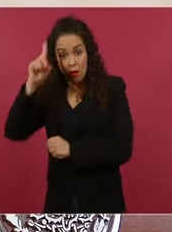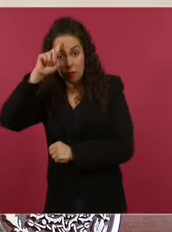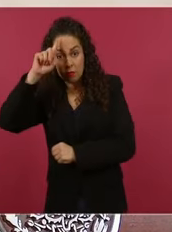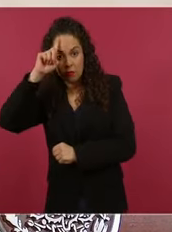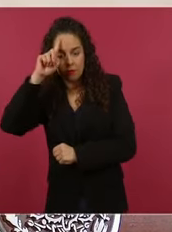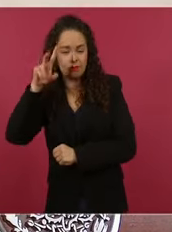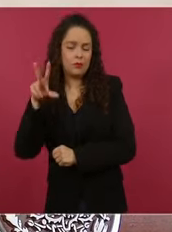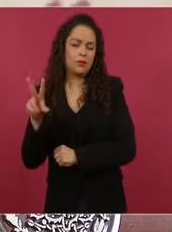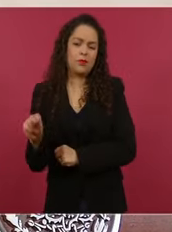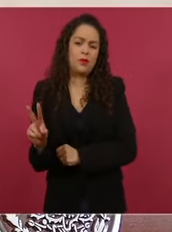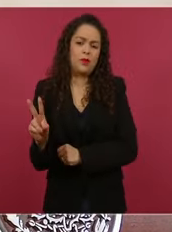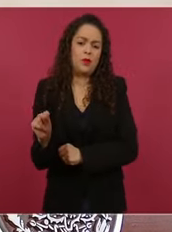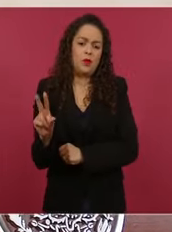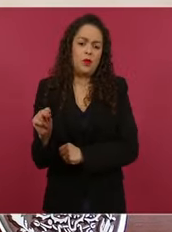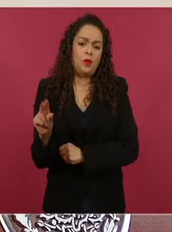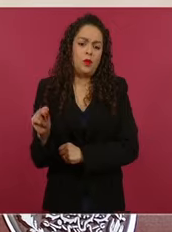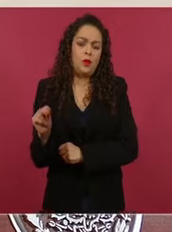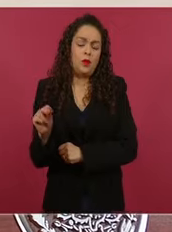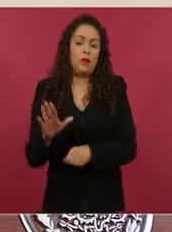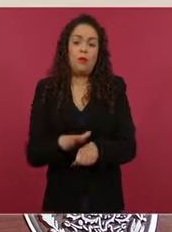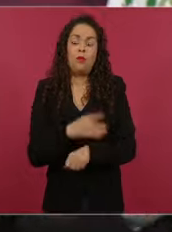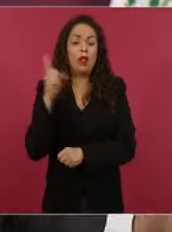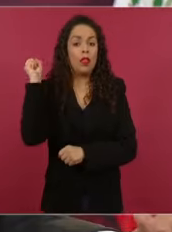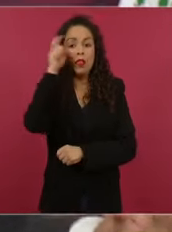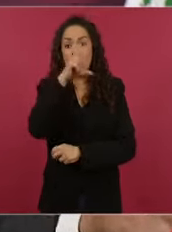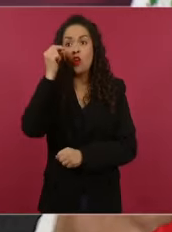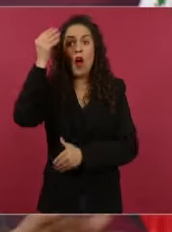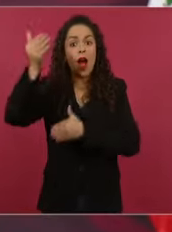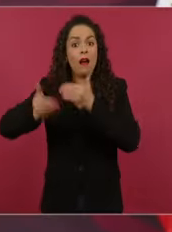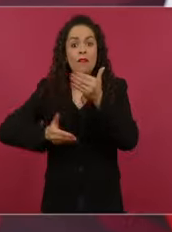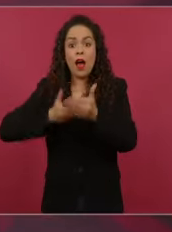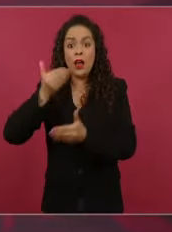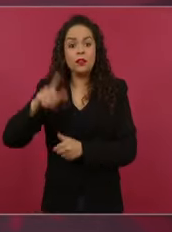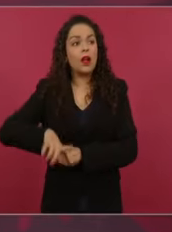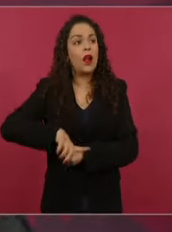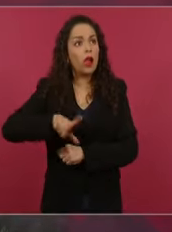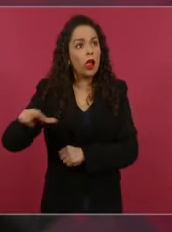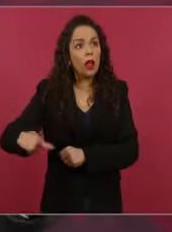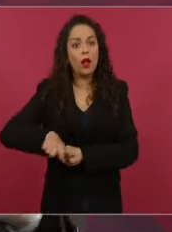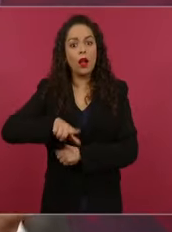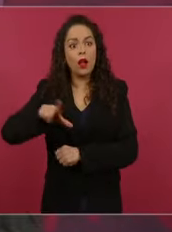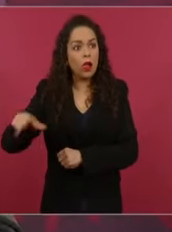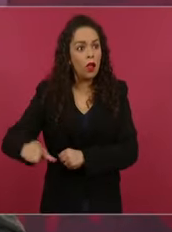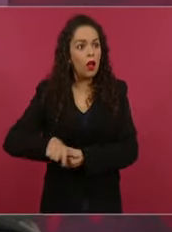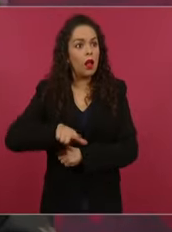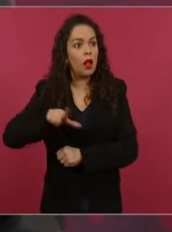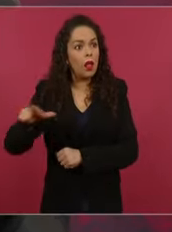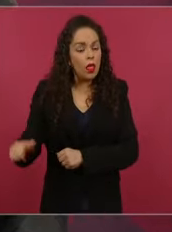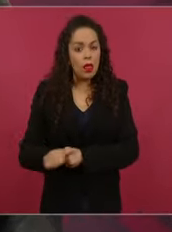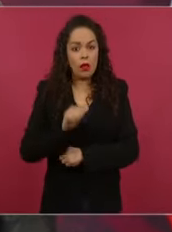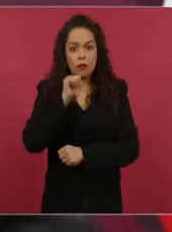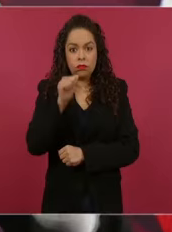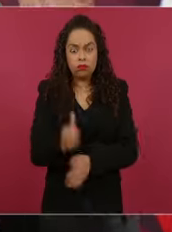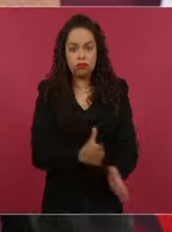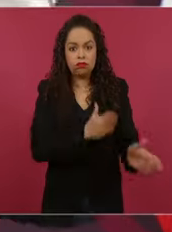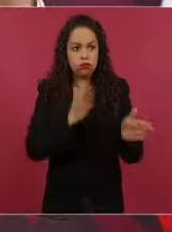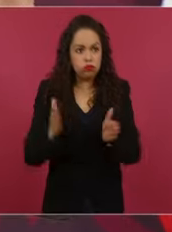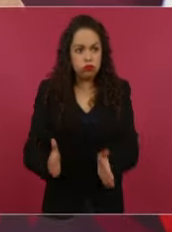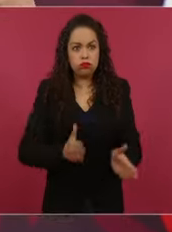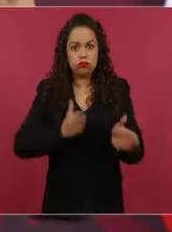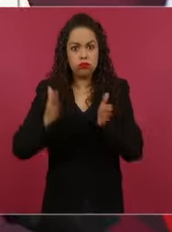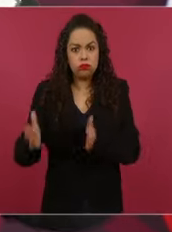Porque si no, no se avanza y no se hace nada, y pasa el tiempo y